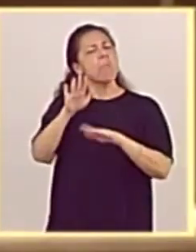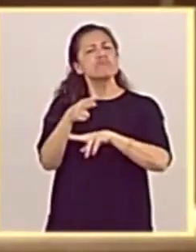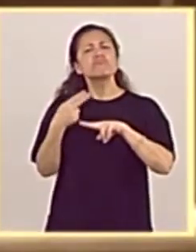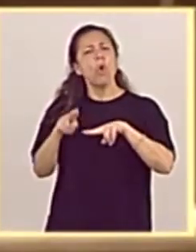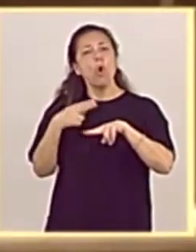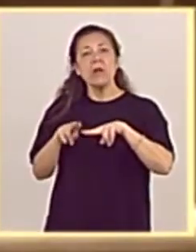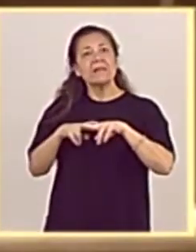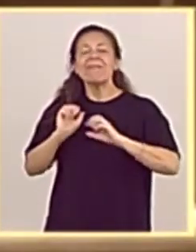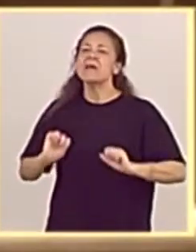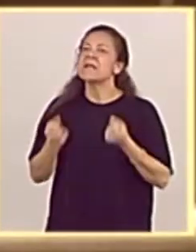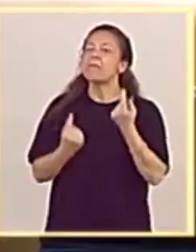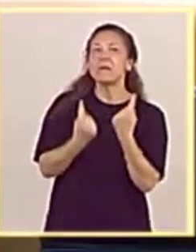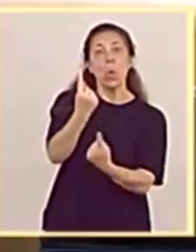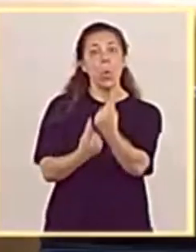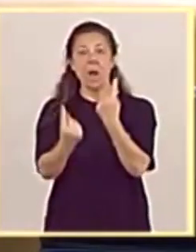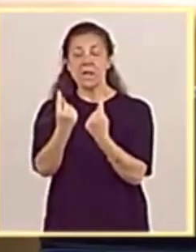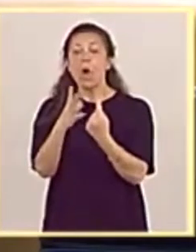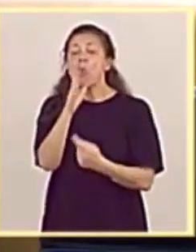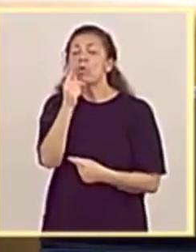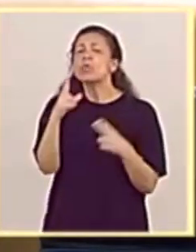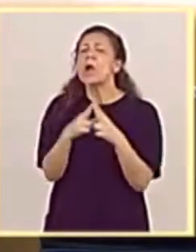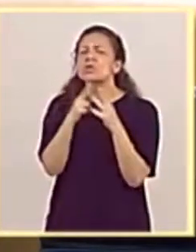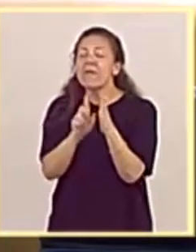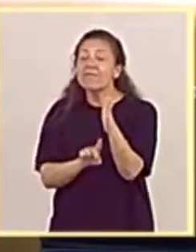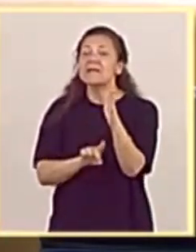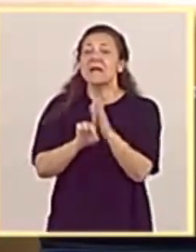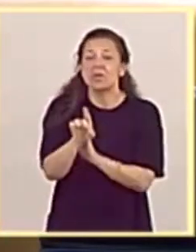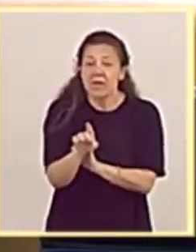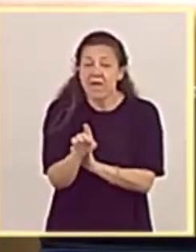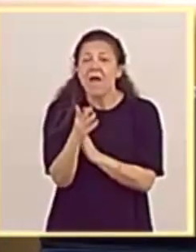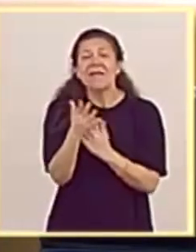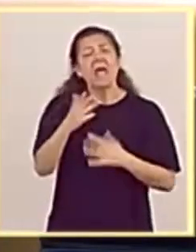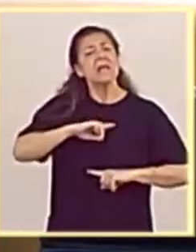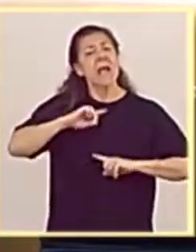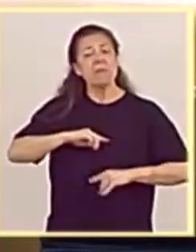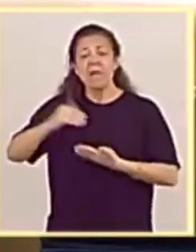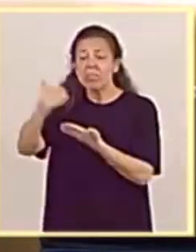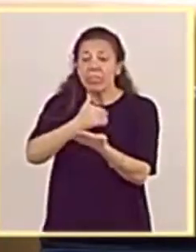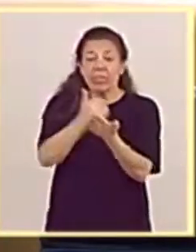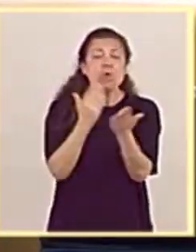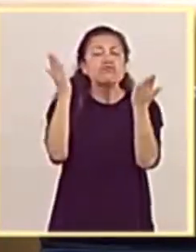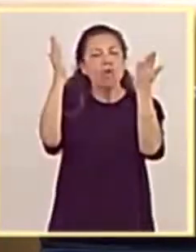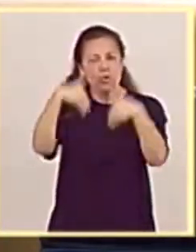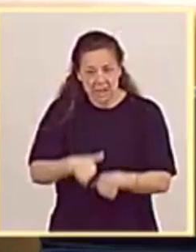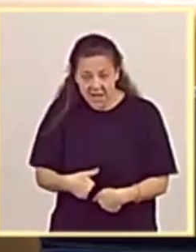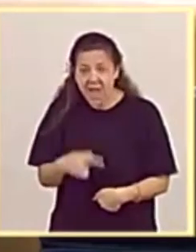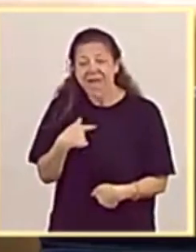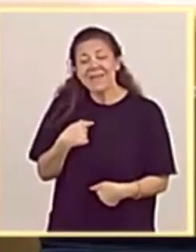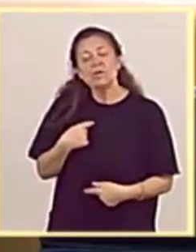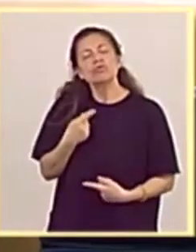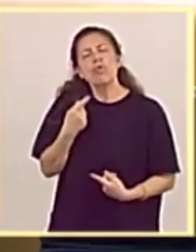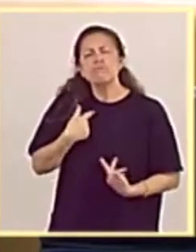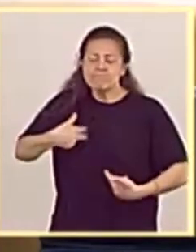de sálvese quien pueda. Porque una sociedad desarrollada que no tiene capacidad recaudatoria y que nos permita ser